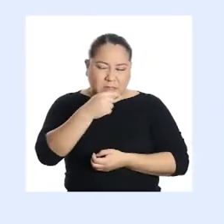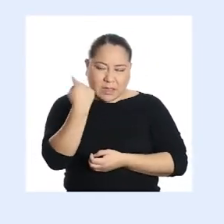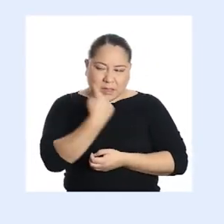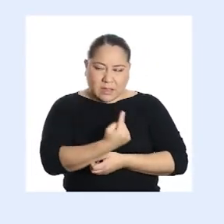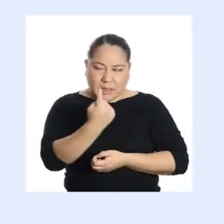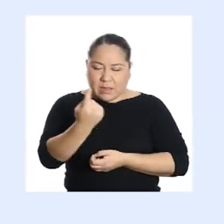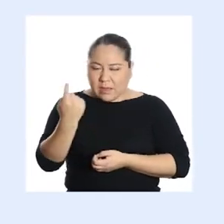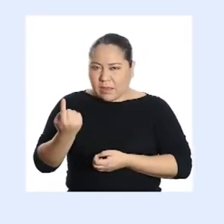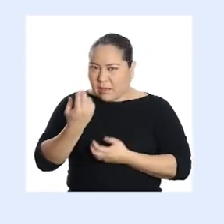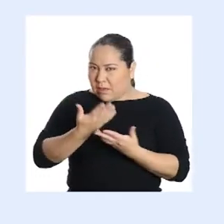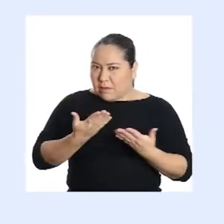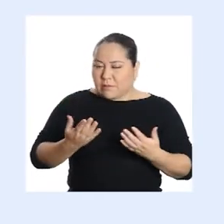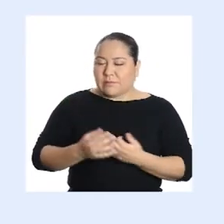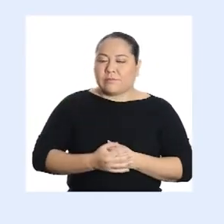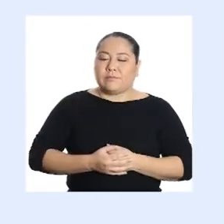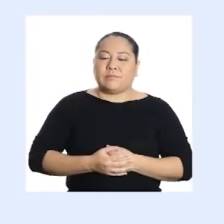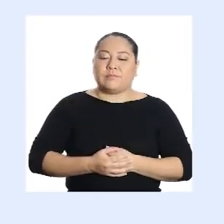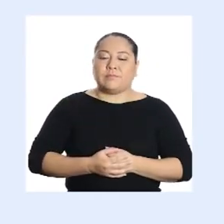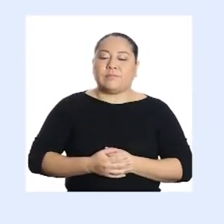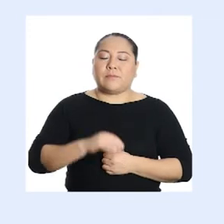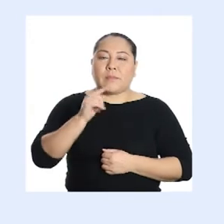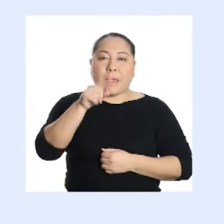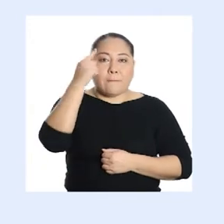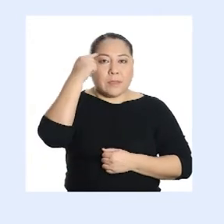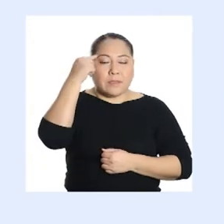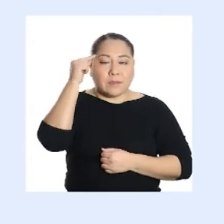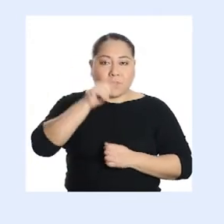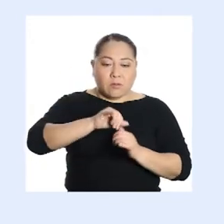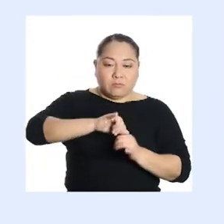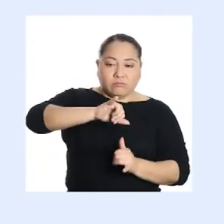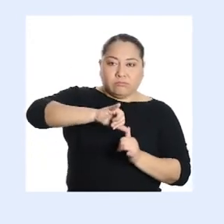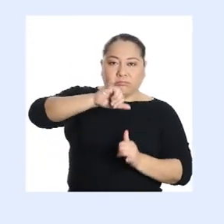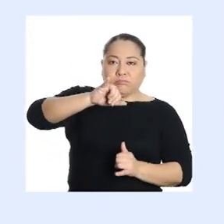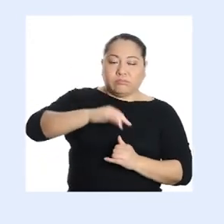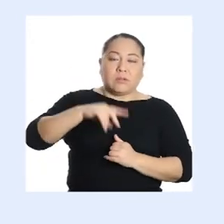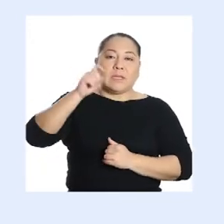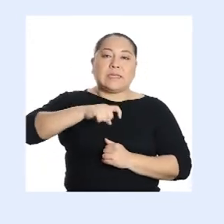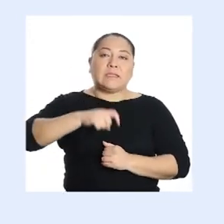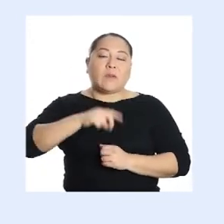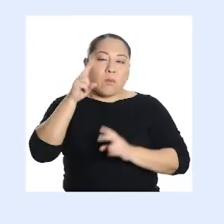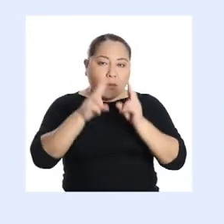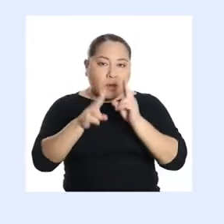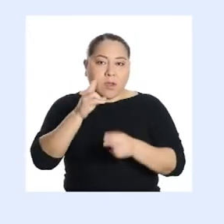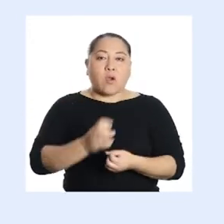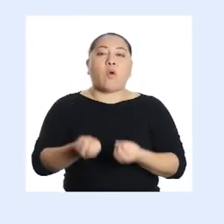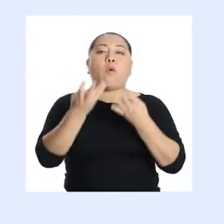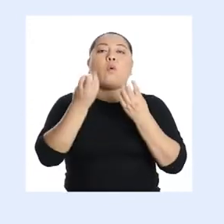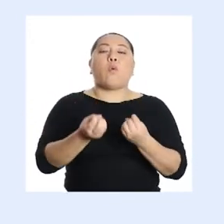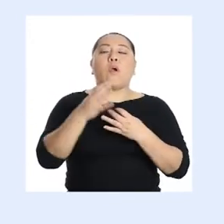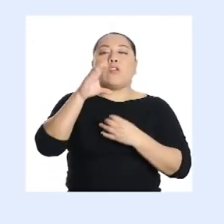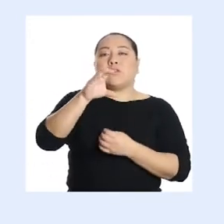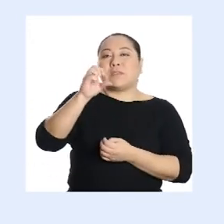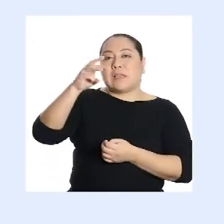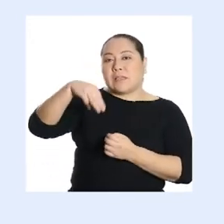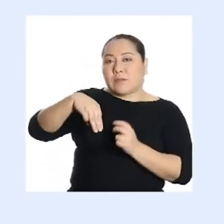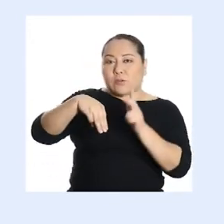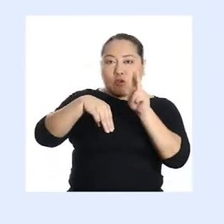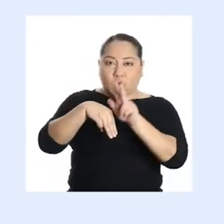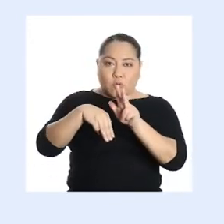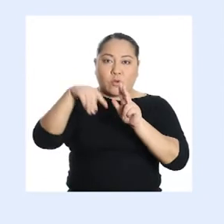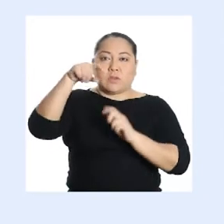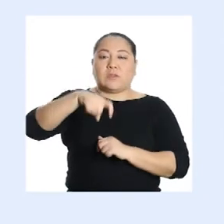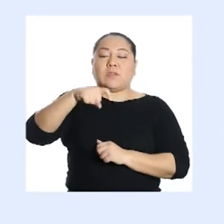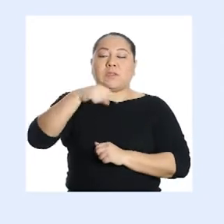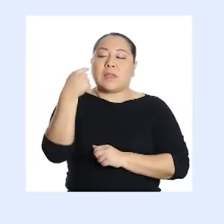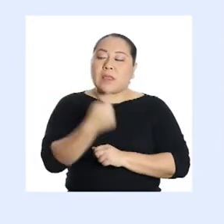necesitamos de cada insumo? Considerando las medidas, debemos determinar cuántos centímetros